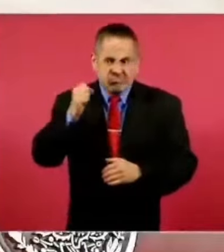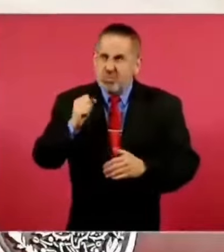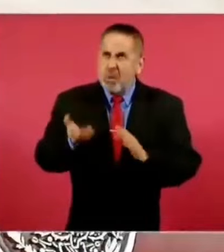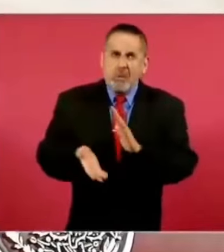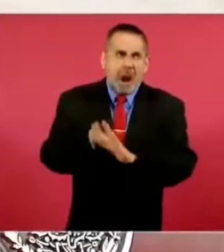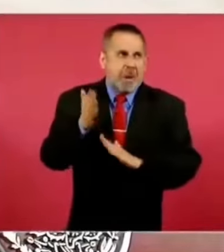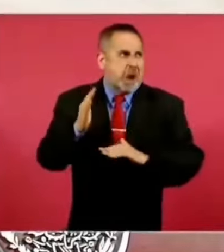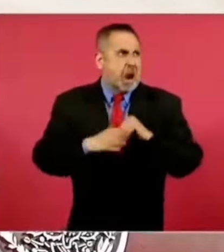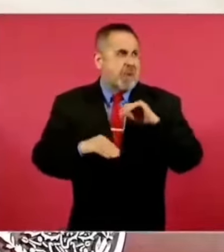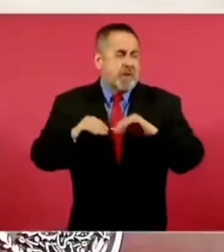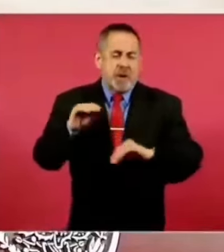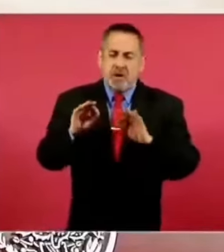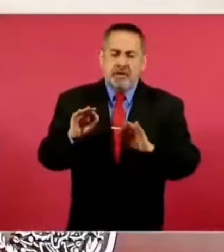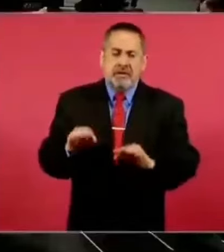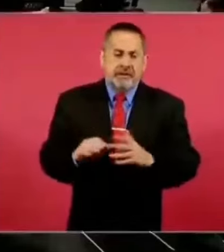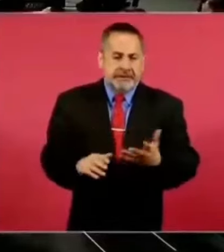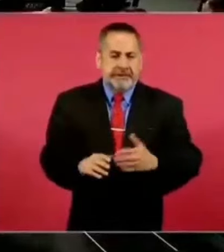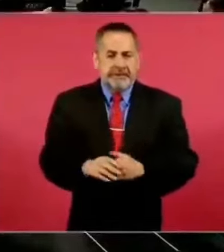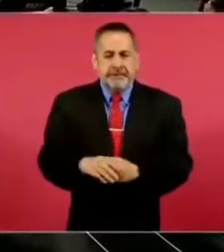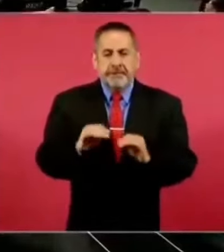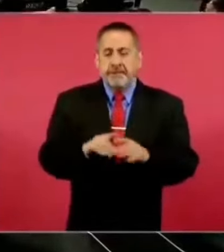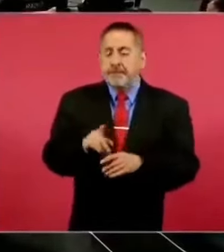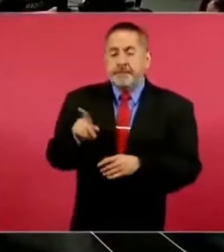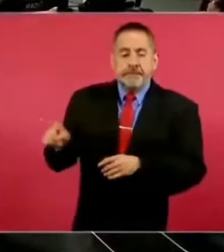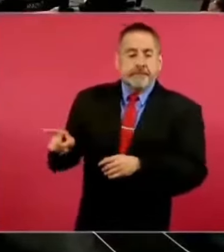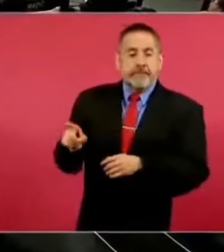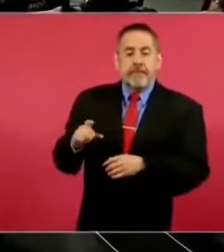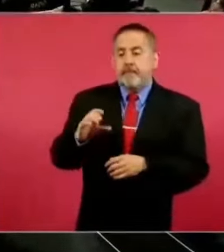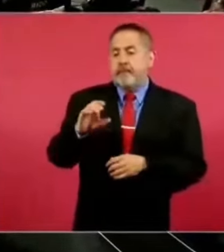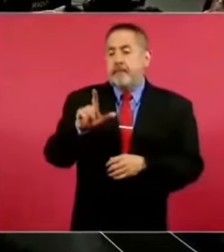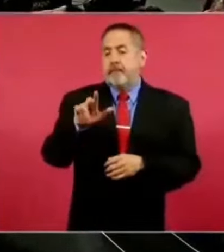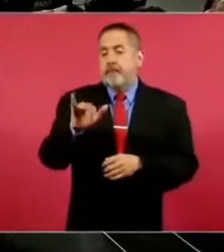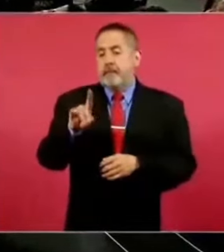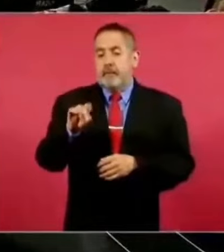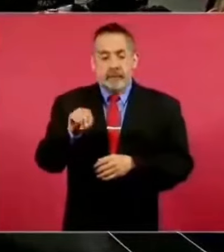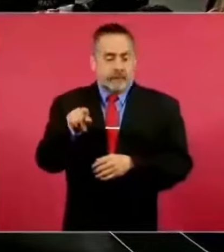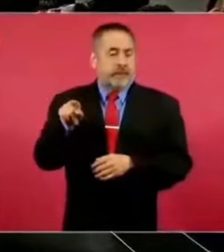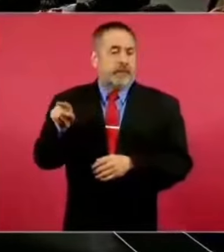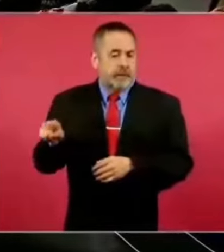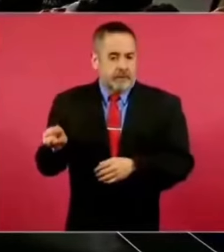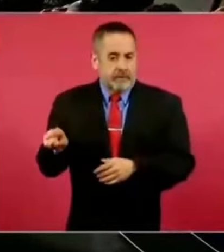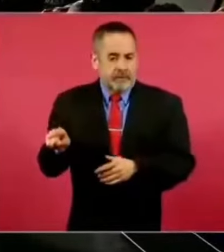Y Claudia, que estaba